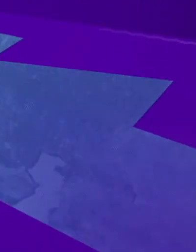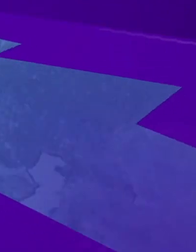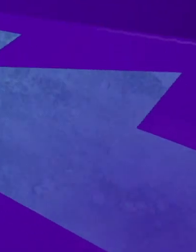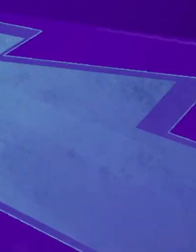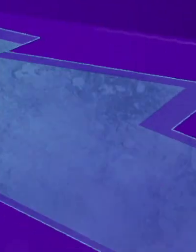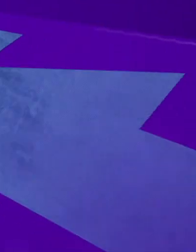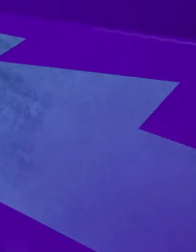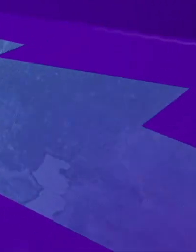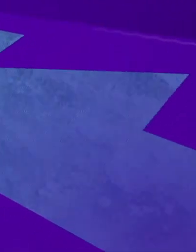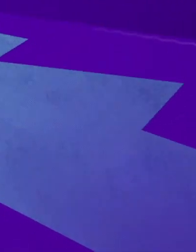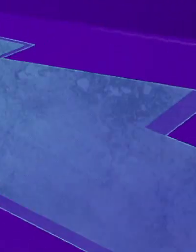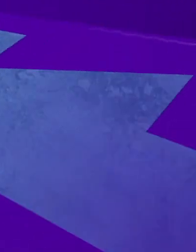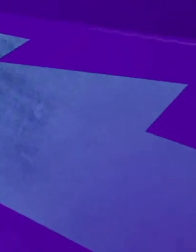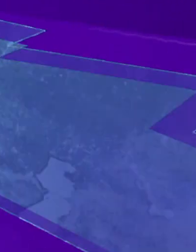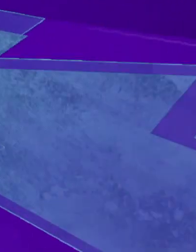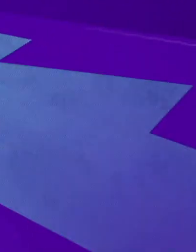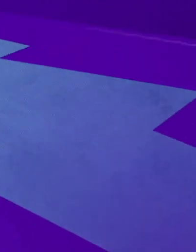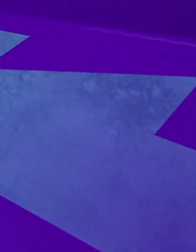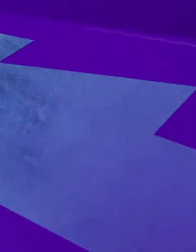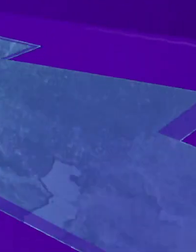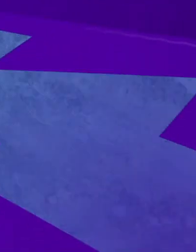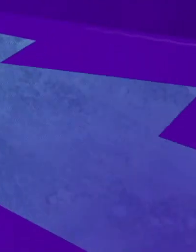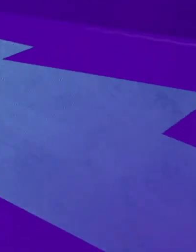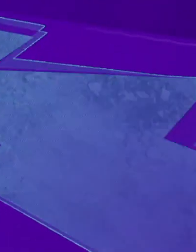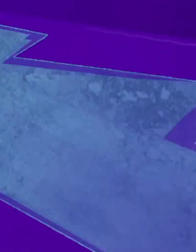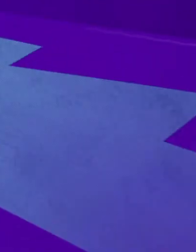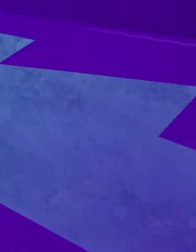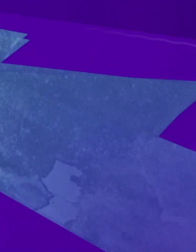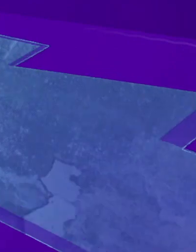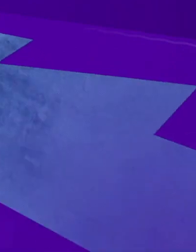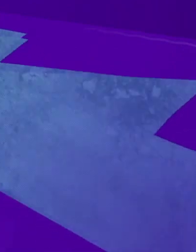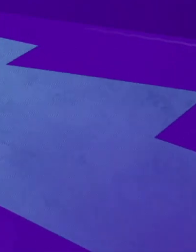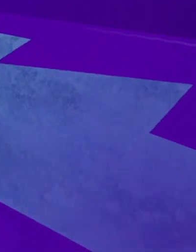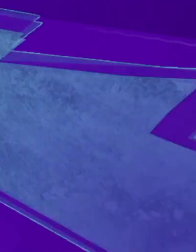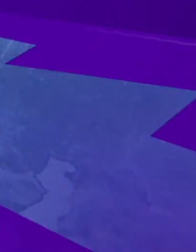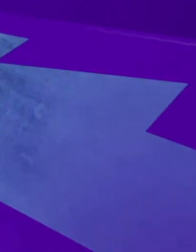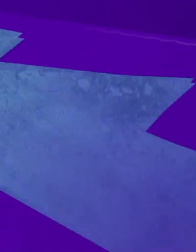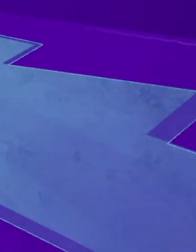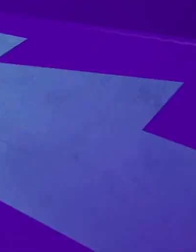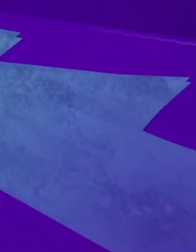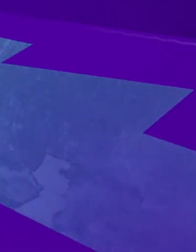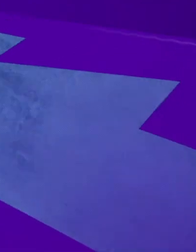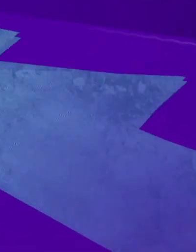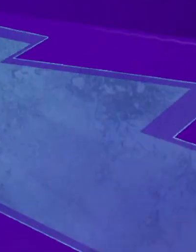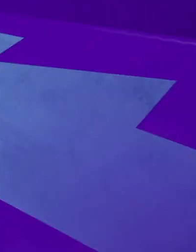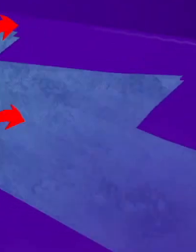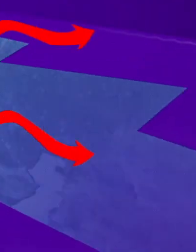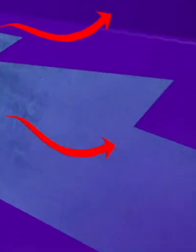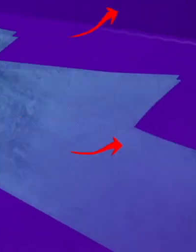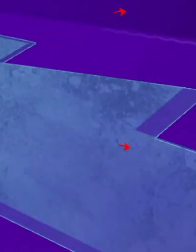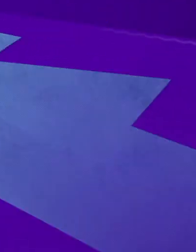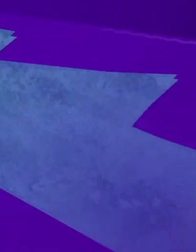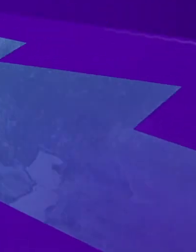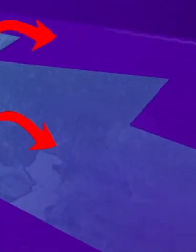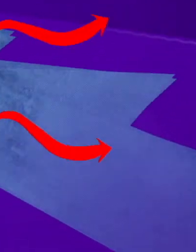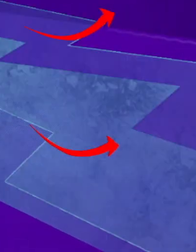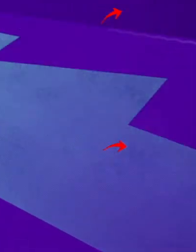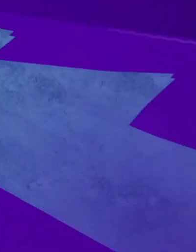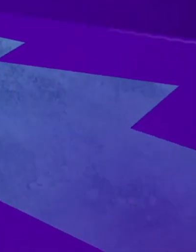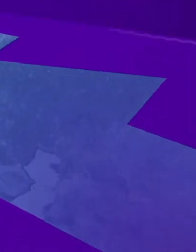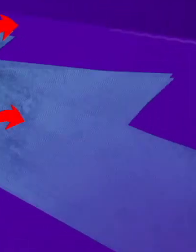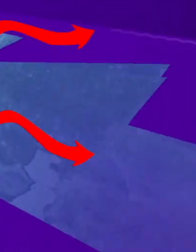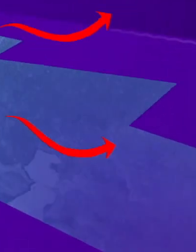para que el cuerpo metabolice esa bebida. Y el azúcar, cuando se metaboliza, se transforma